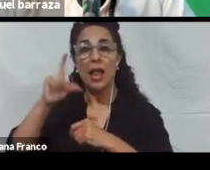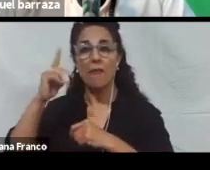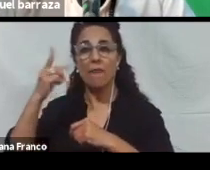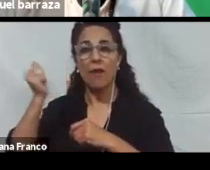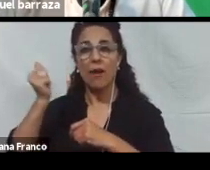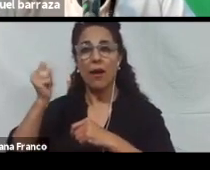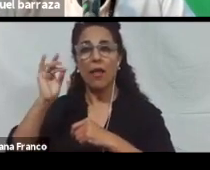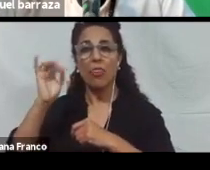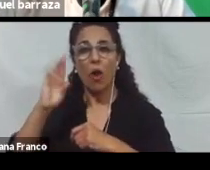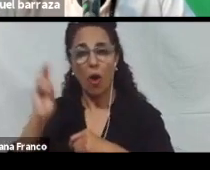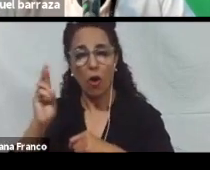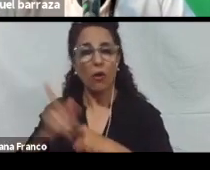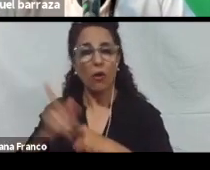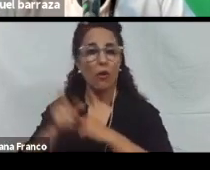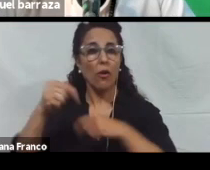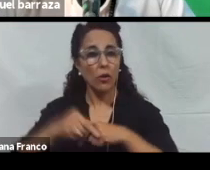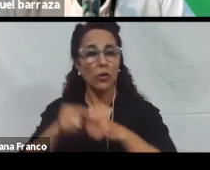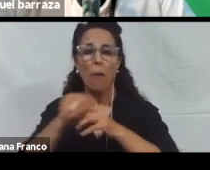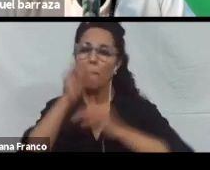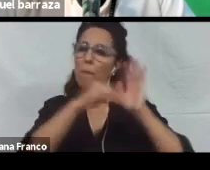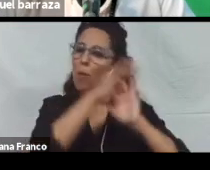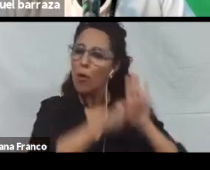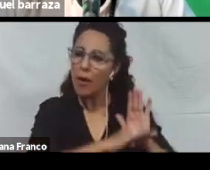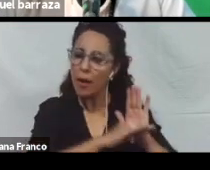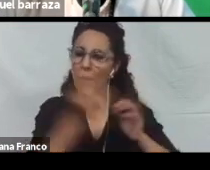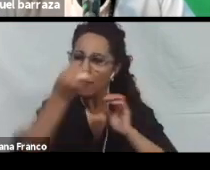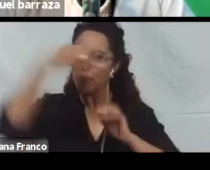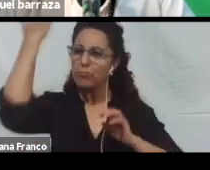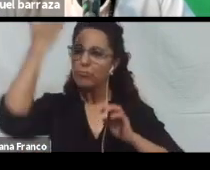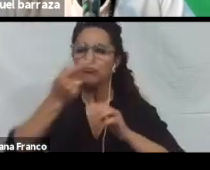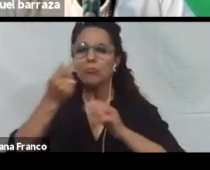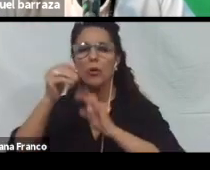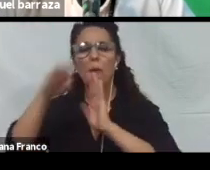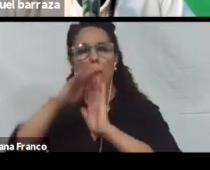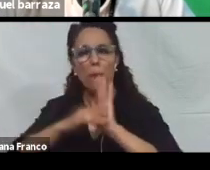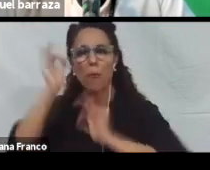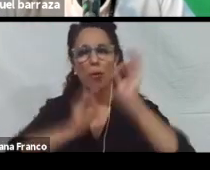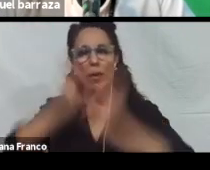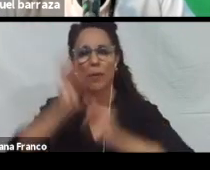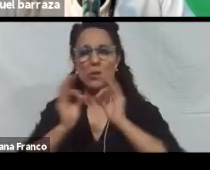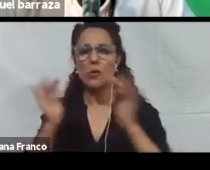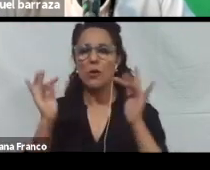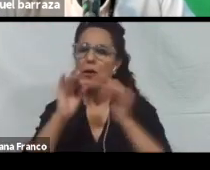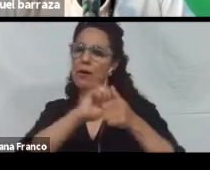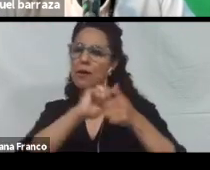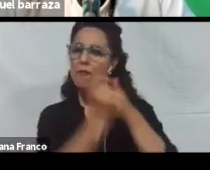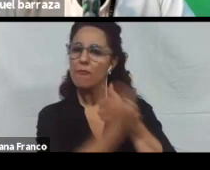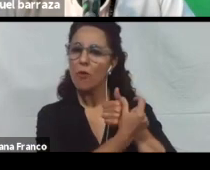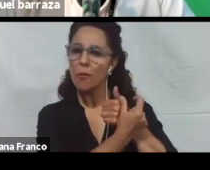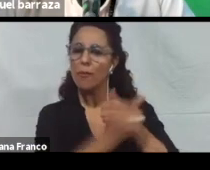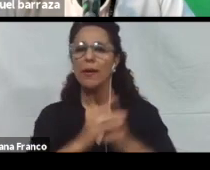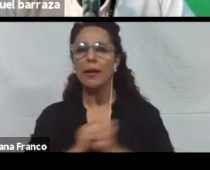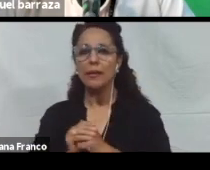Soy programador freelance, soy mentor de programación informática. Y actualmente